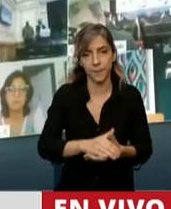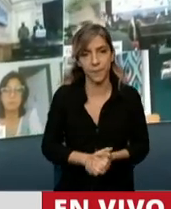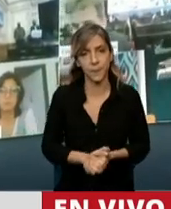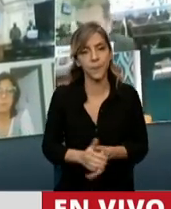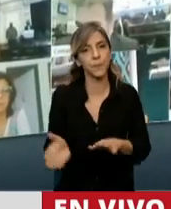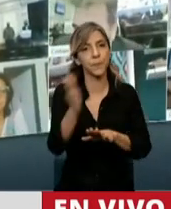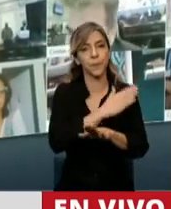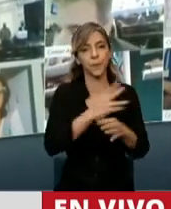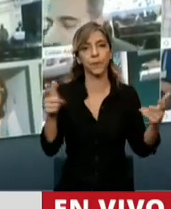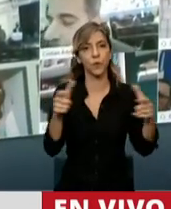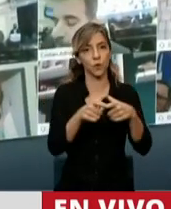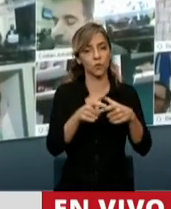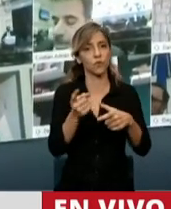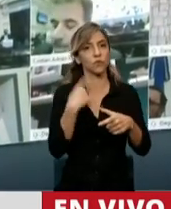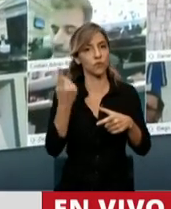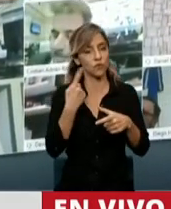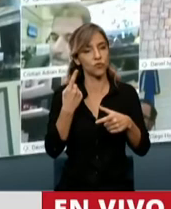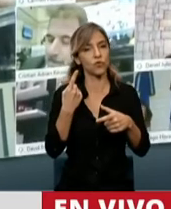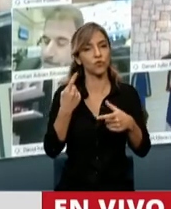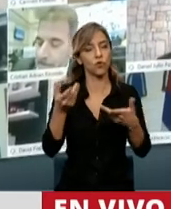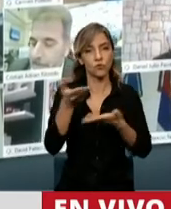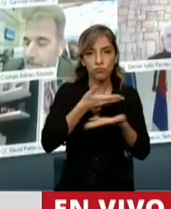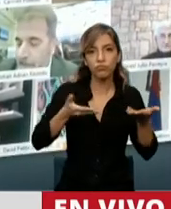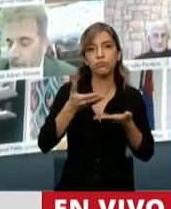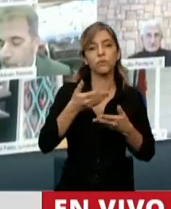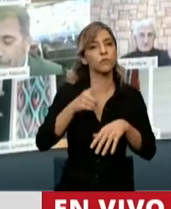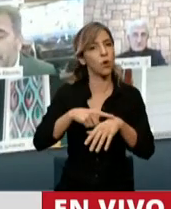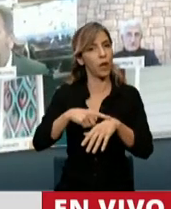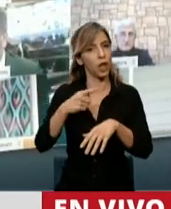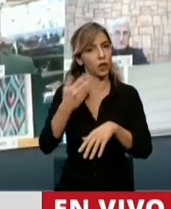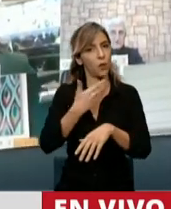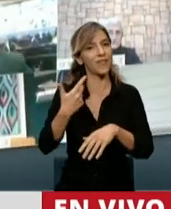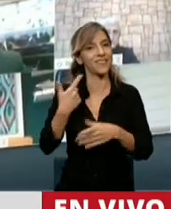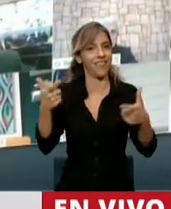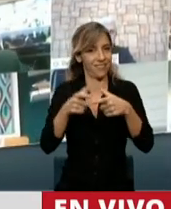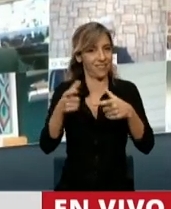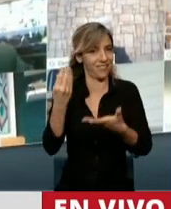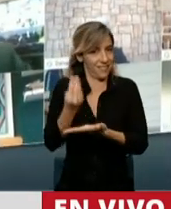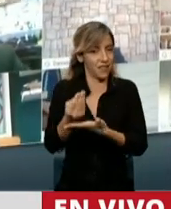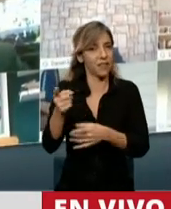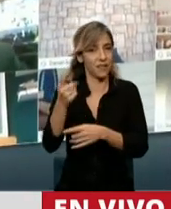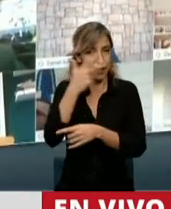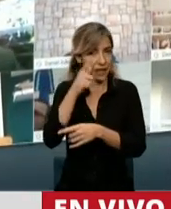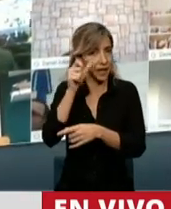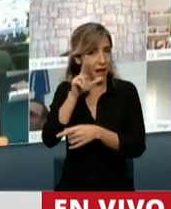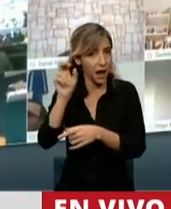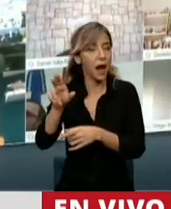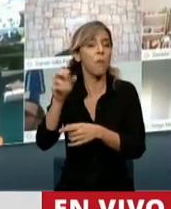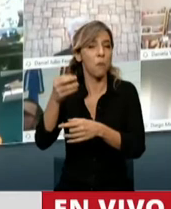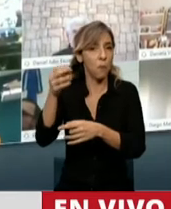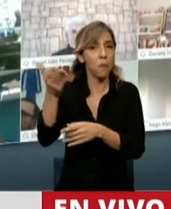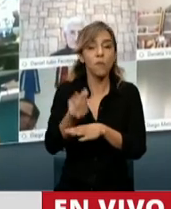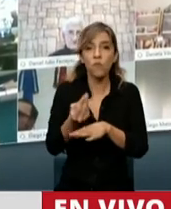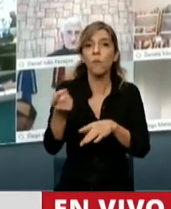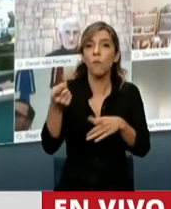por el presidente de la comisión, Carlos Heller, de manera excelente, todos aquellos aportes que venían con la